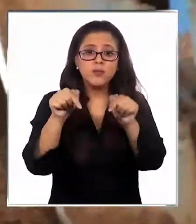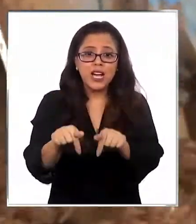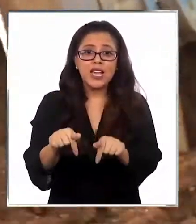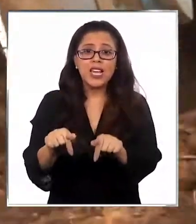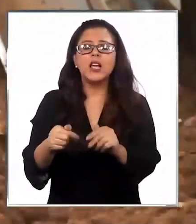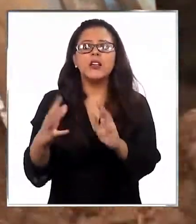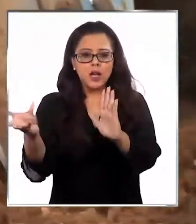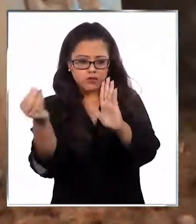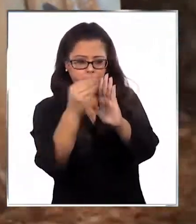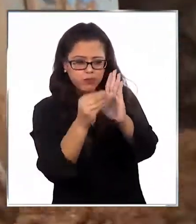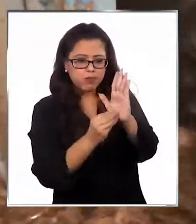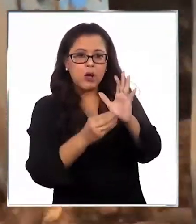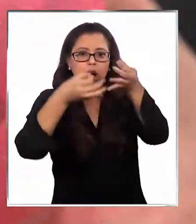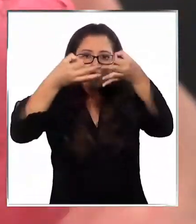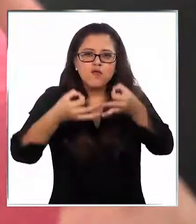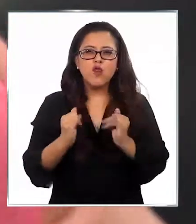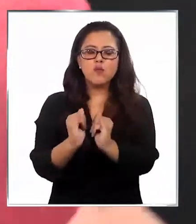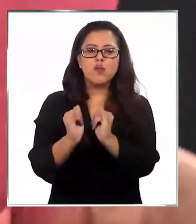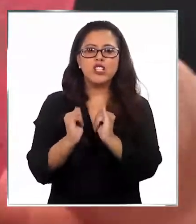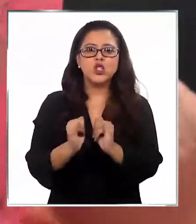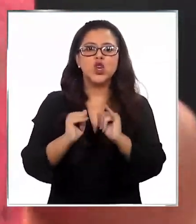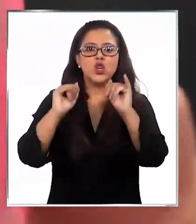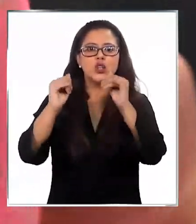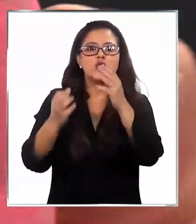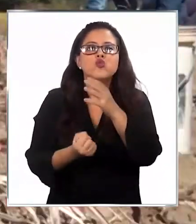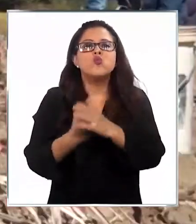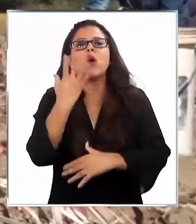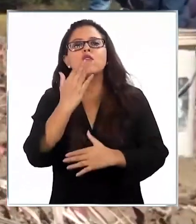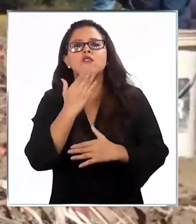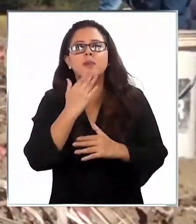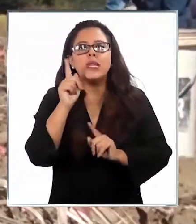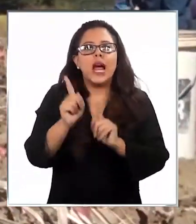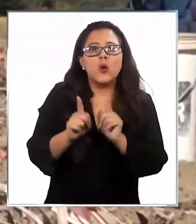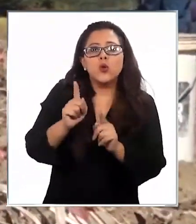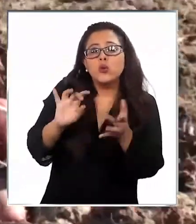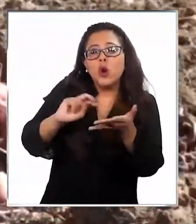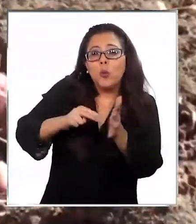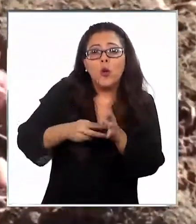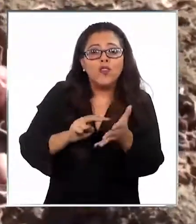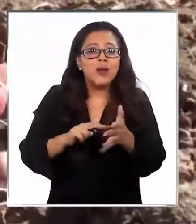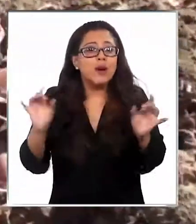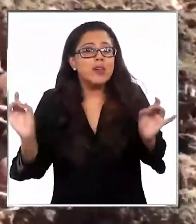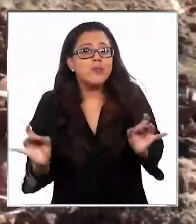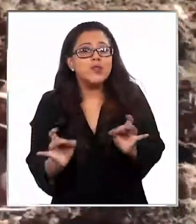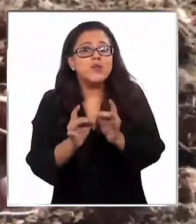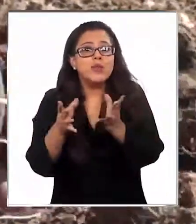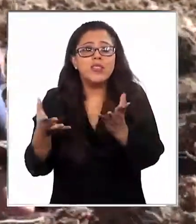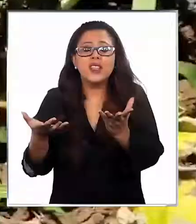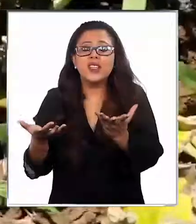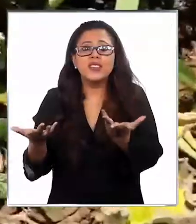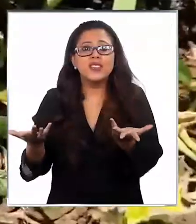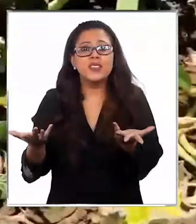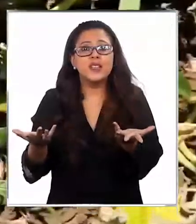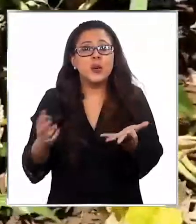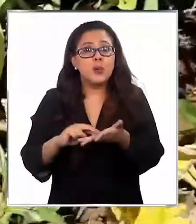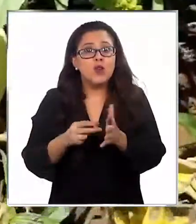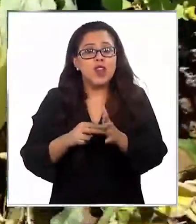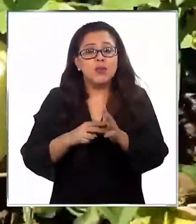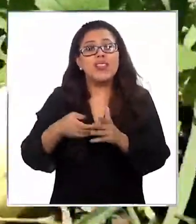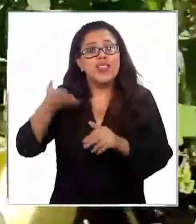espera recoger datos certeros, rubros emergentes, los más deprimidos y seguramente las secuelas de los últimos